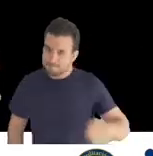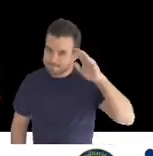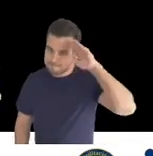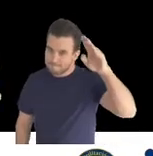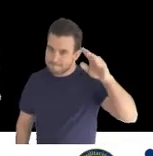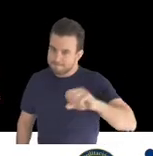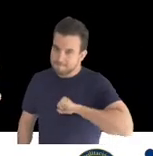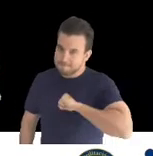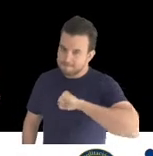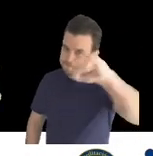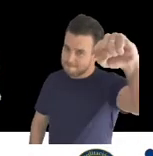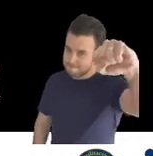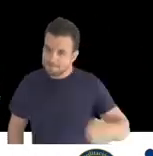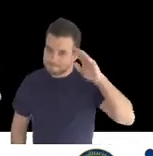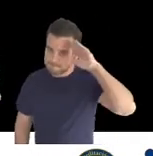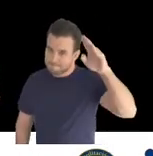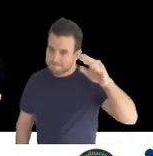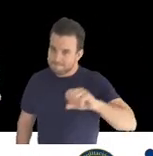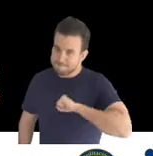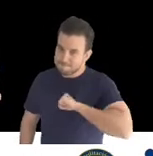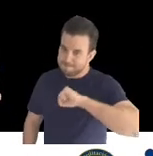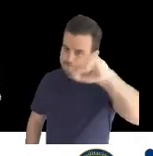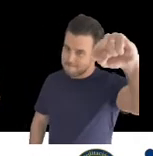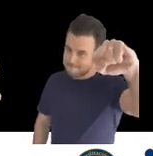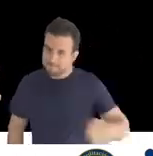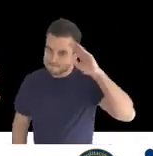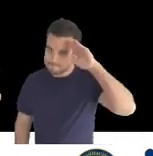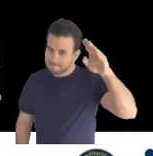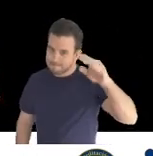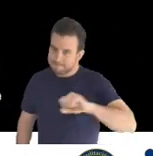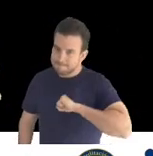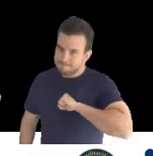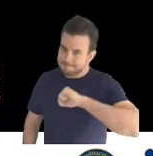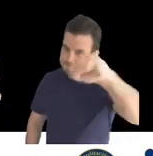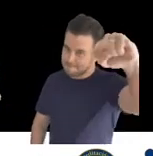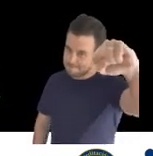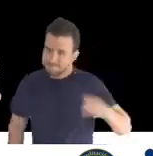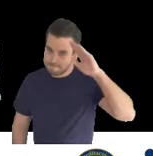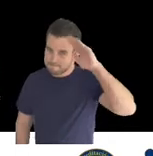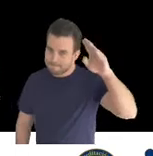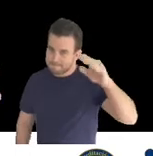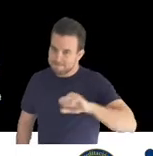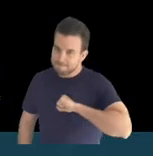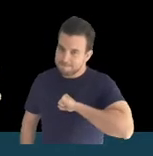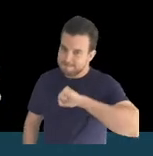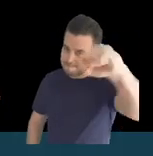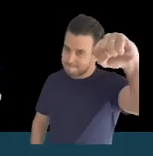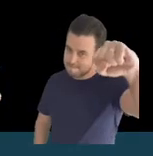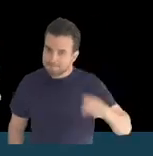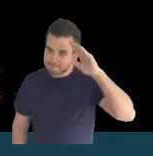inicial que tuve en la juventud cuando decidió optar por la ingeniería industrial.